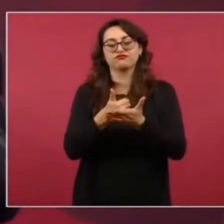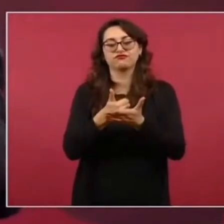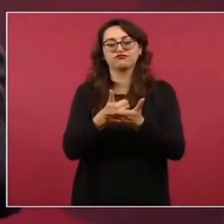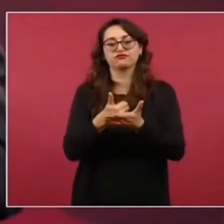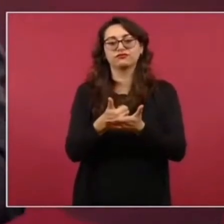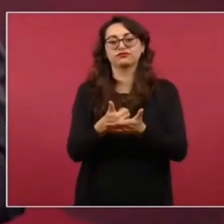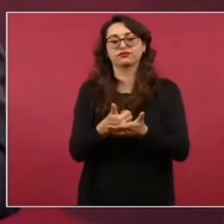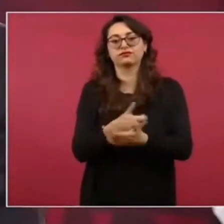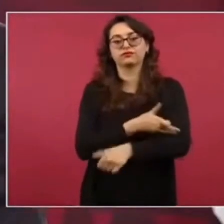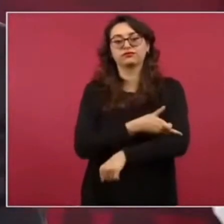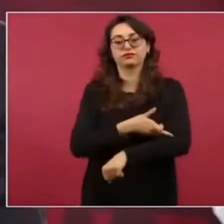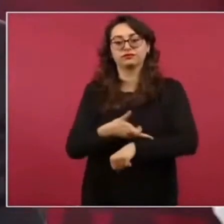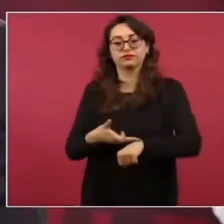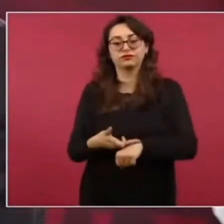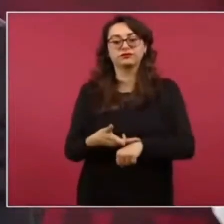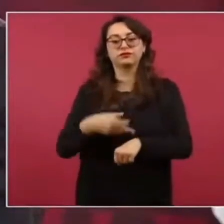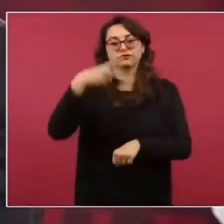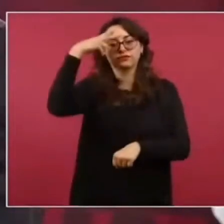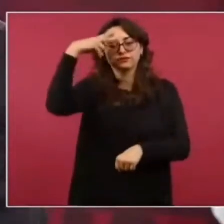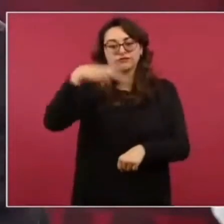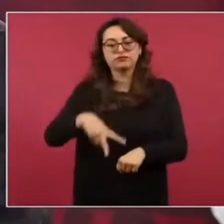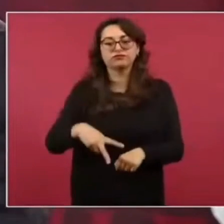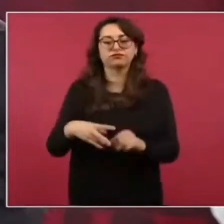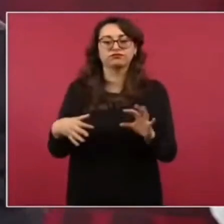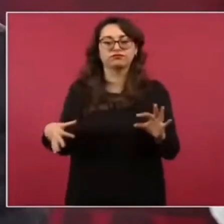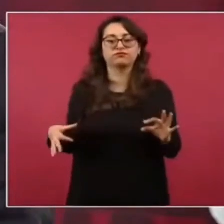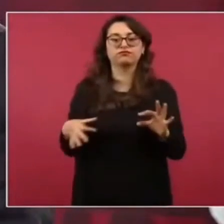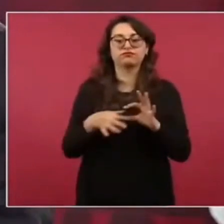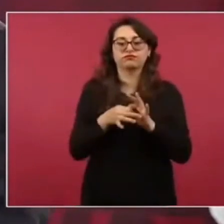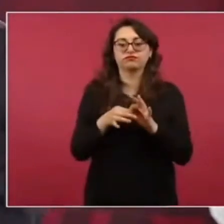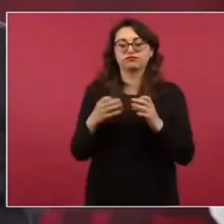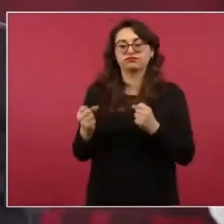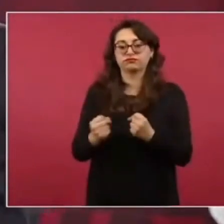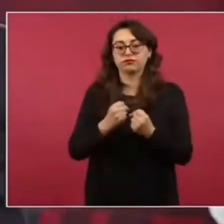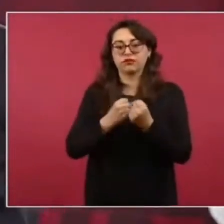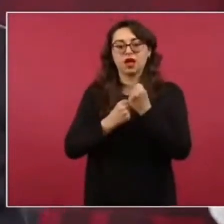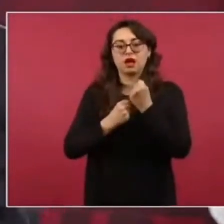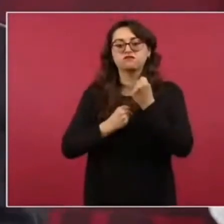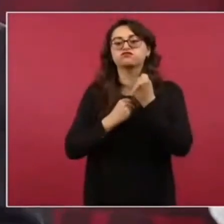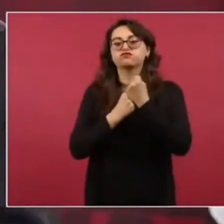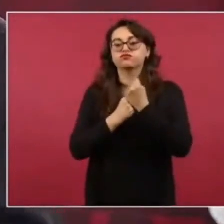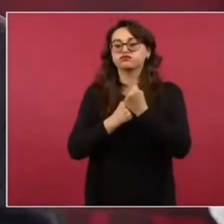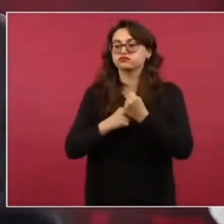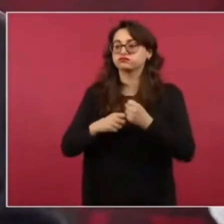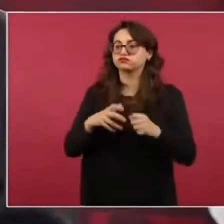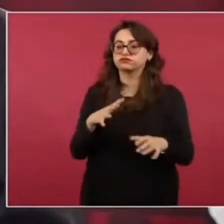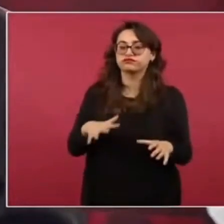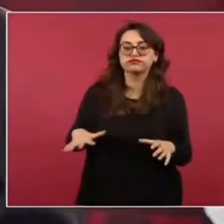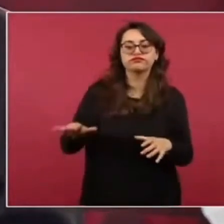porque la familia en México es la principal institución de seguridad social,